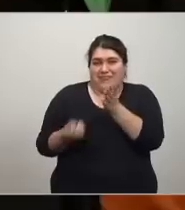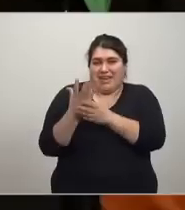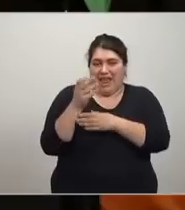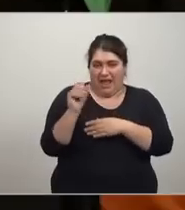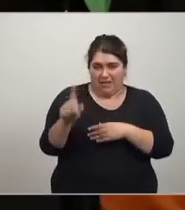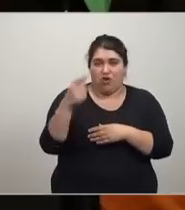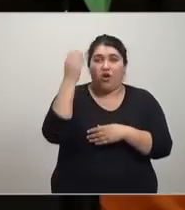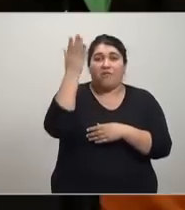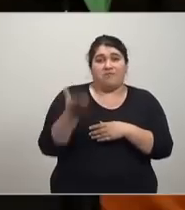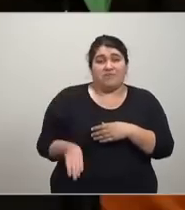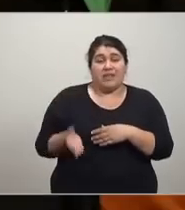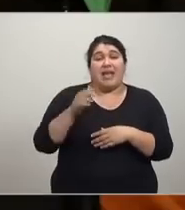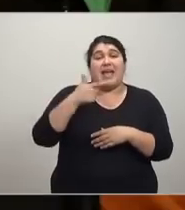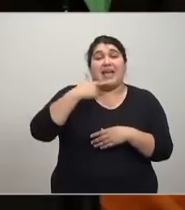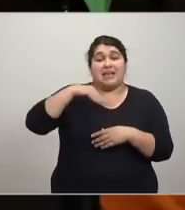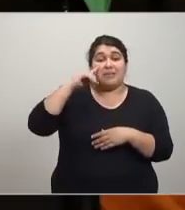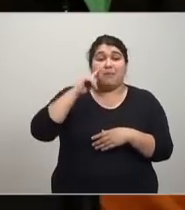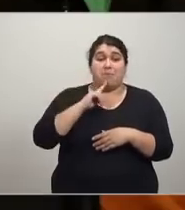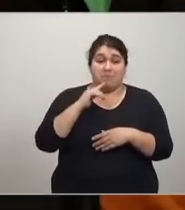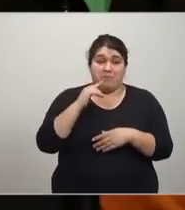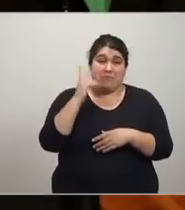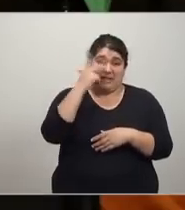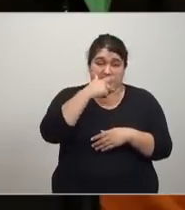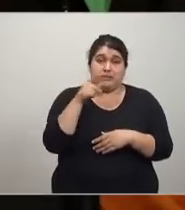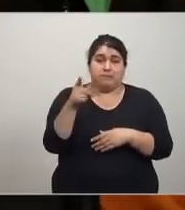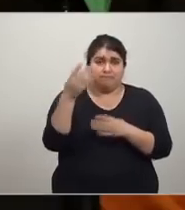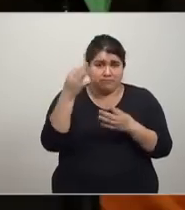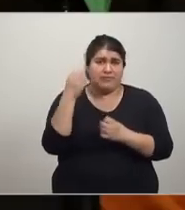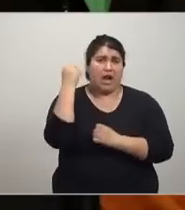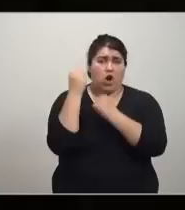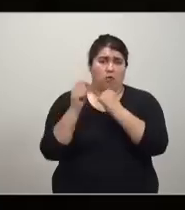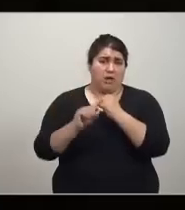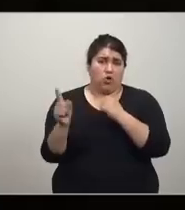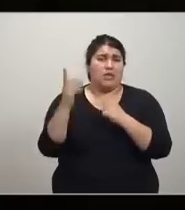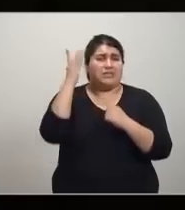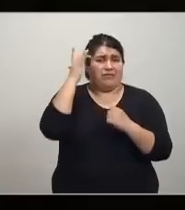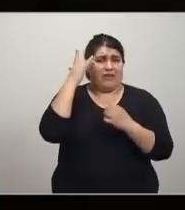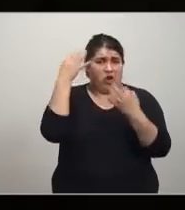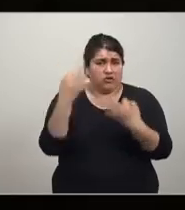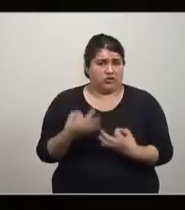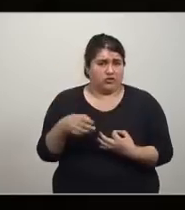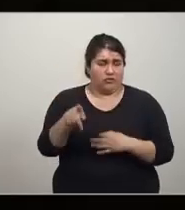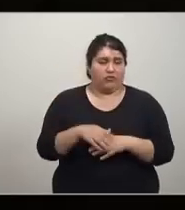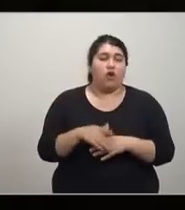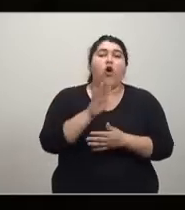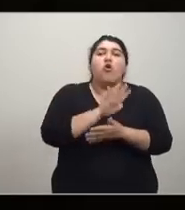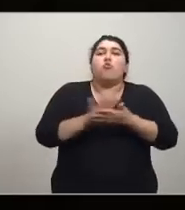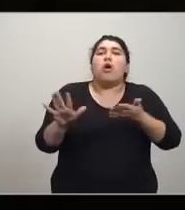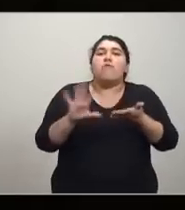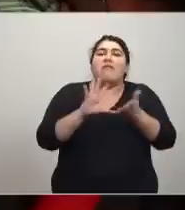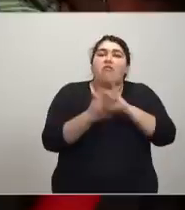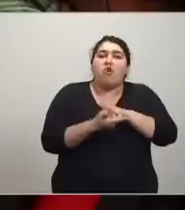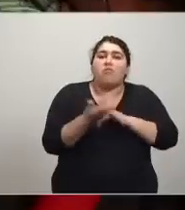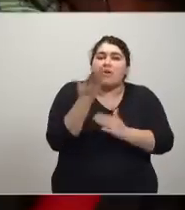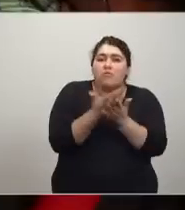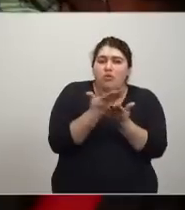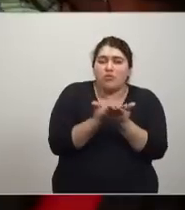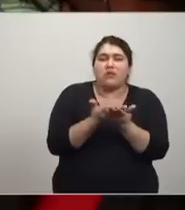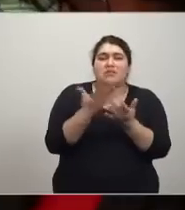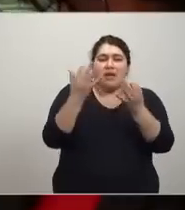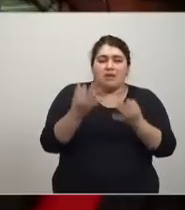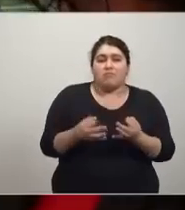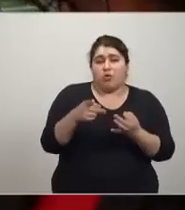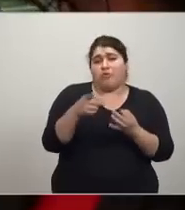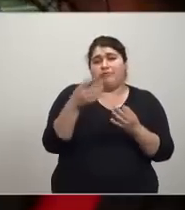el economista Adam Smith en verdad no era economista sino filósofo moral esta ideología esta nueva religión secular era por supuesto